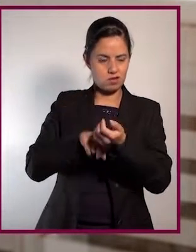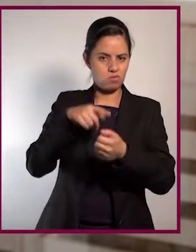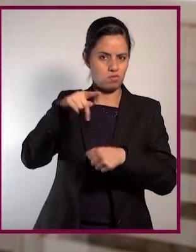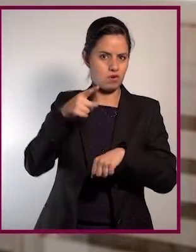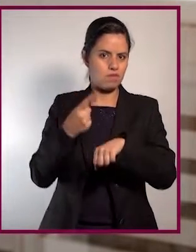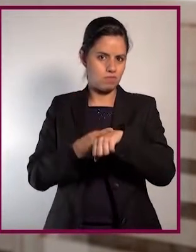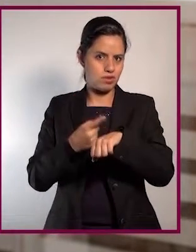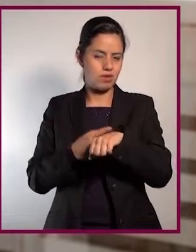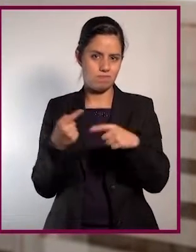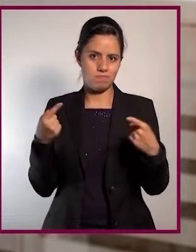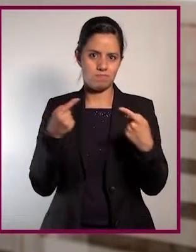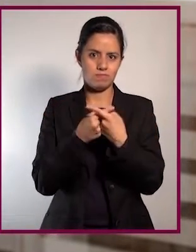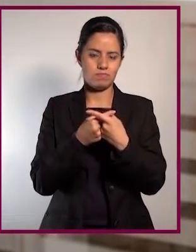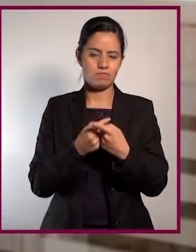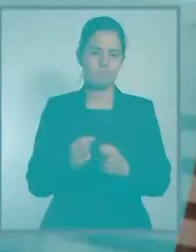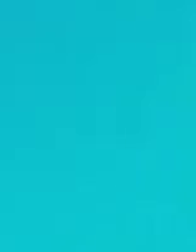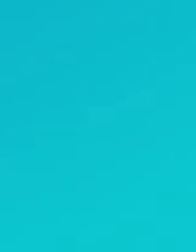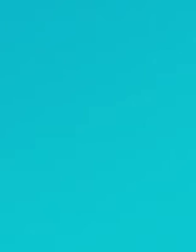de origen alérgico?